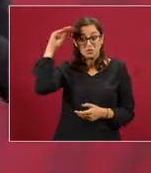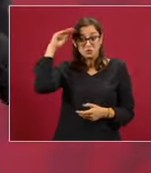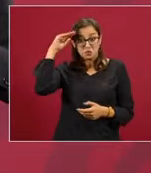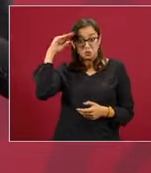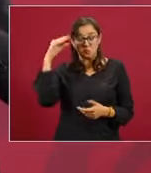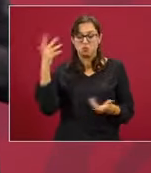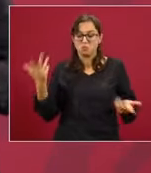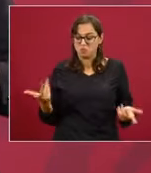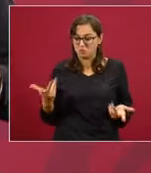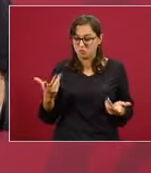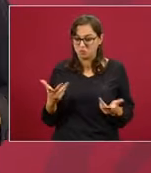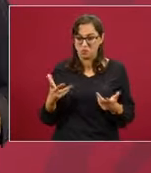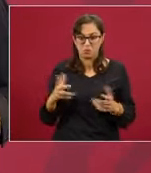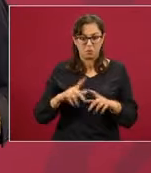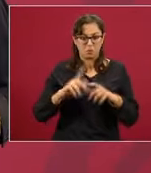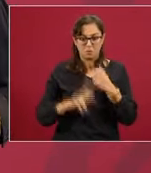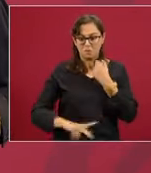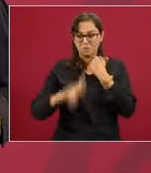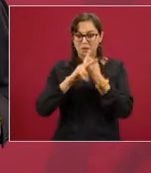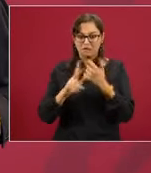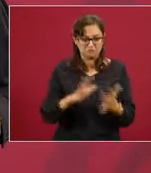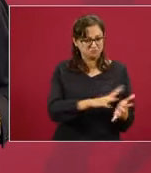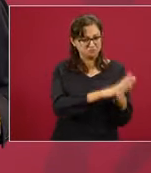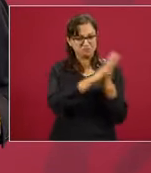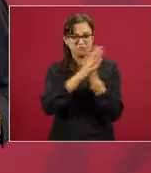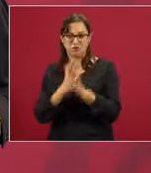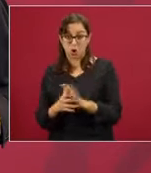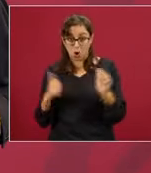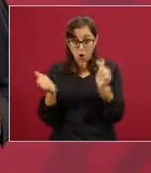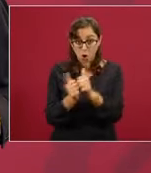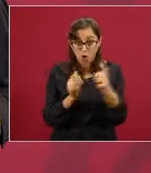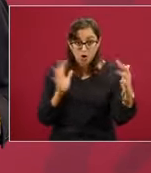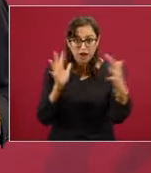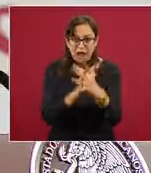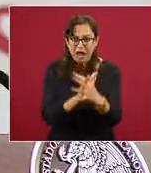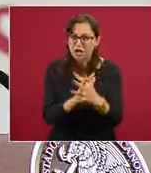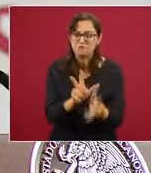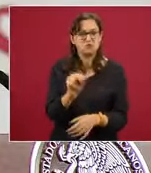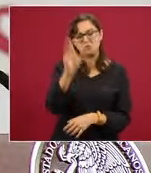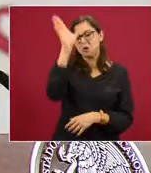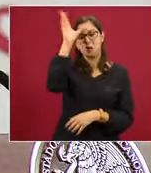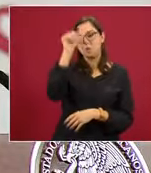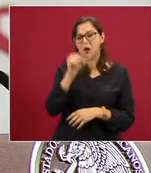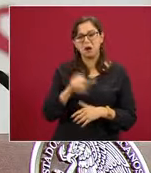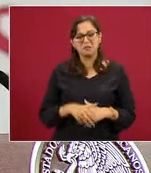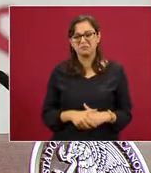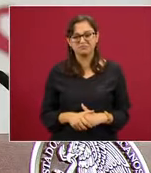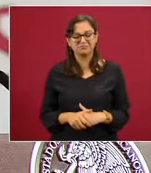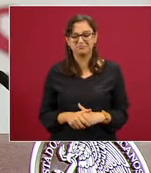el uso de las armas, siempre y cuando se pueda